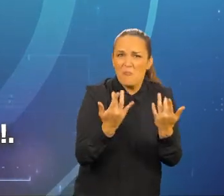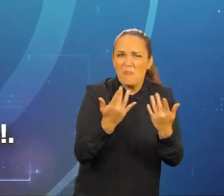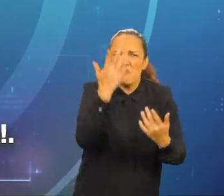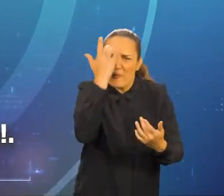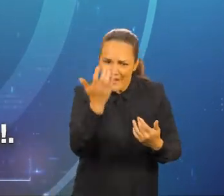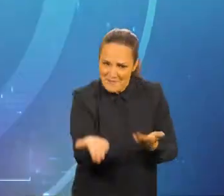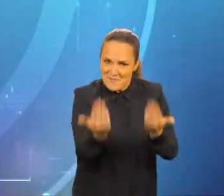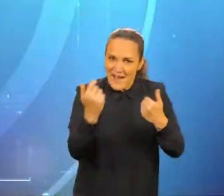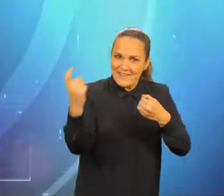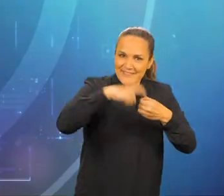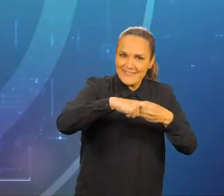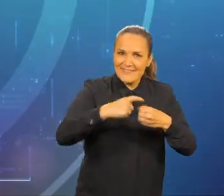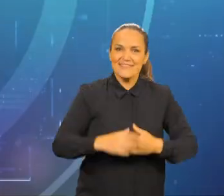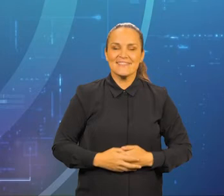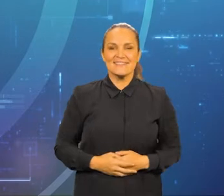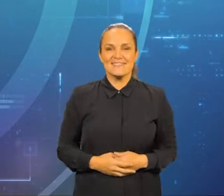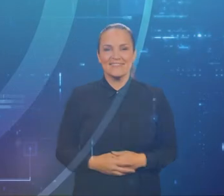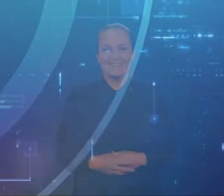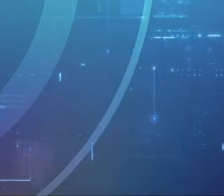¡Hazlo ya!